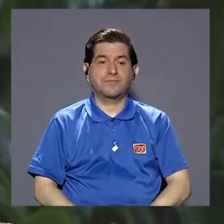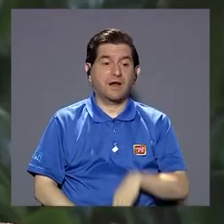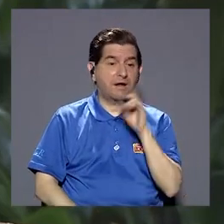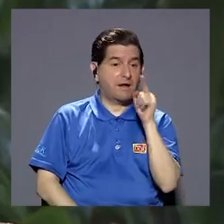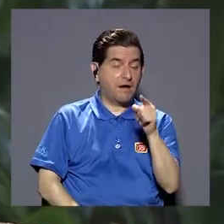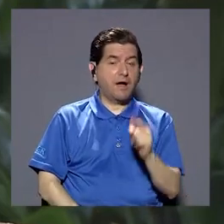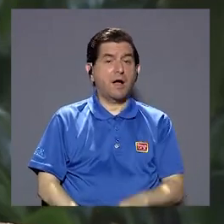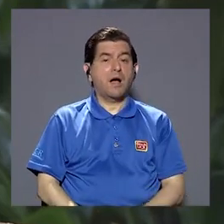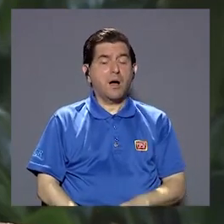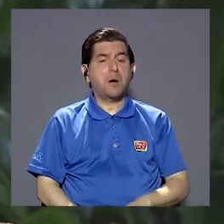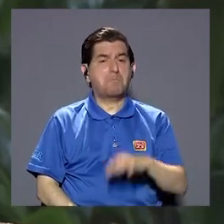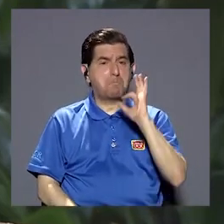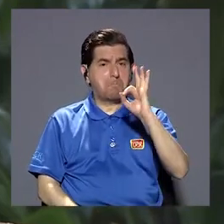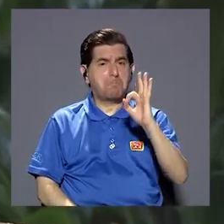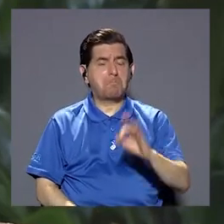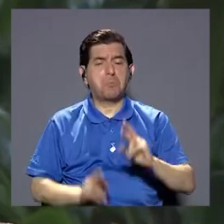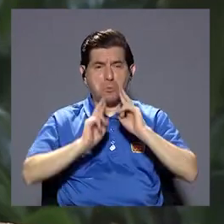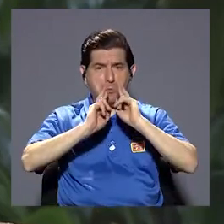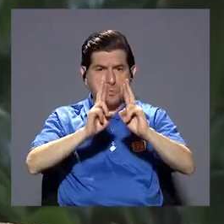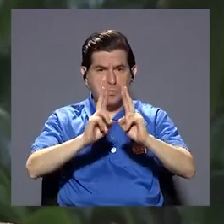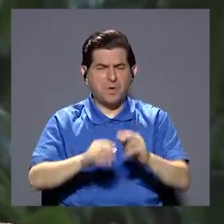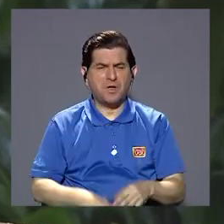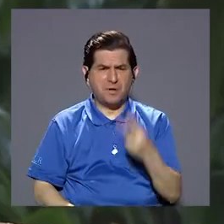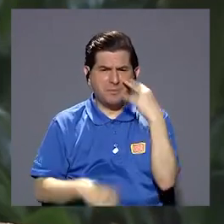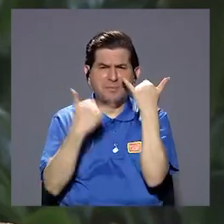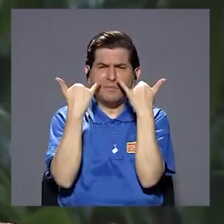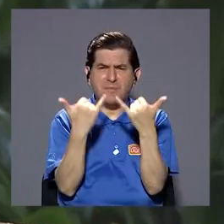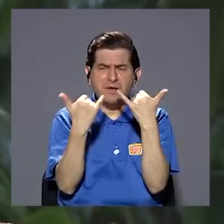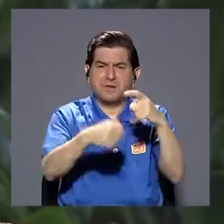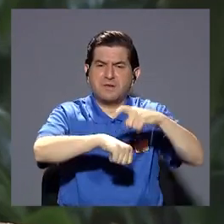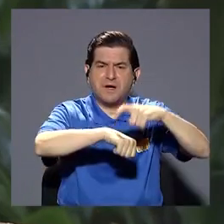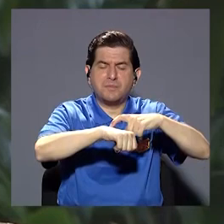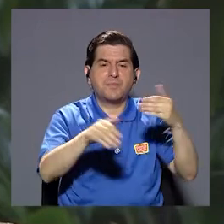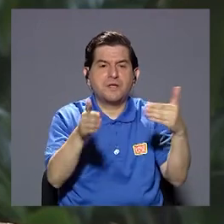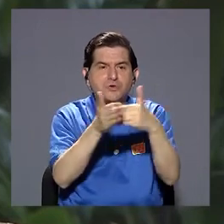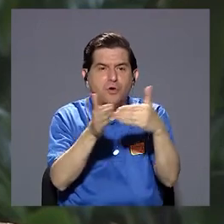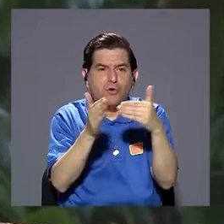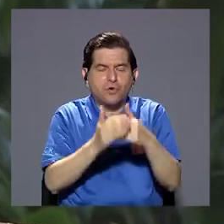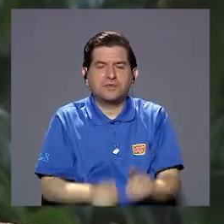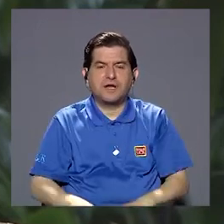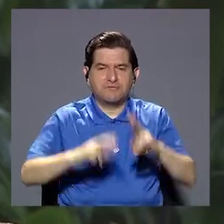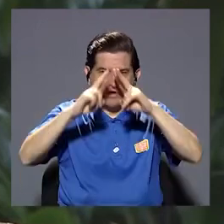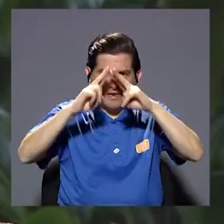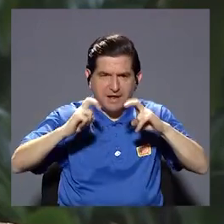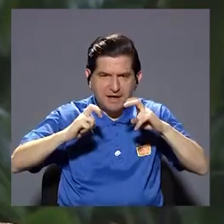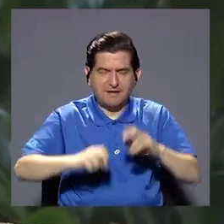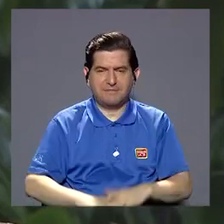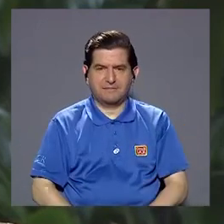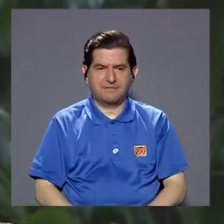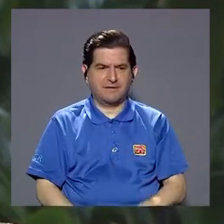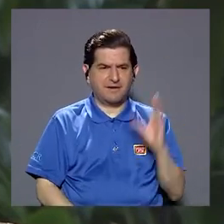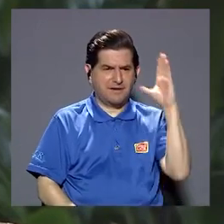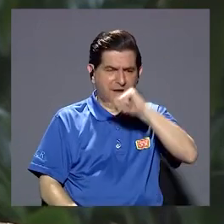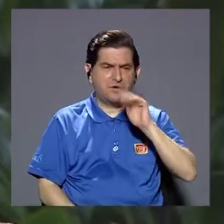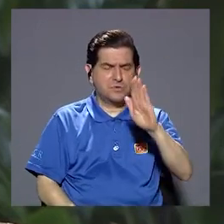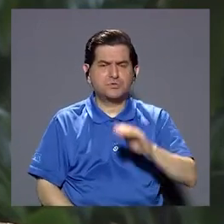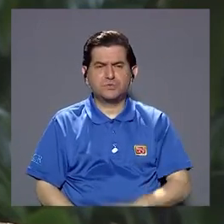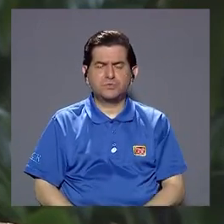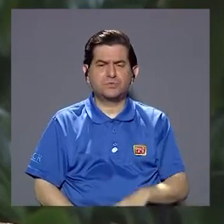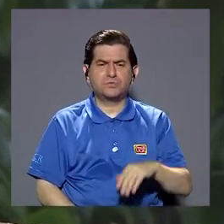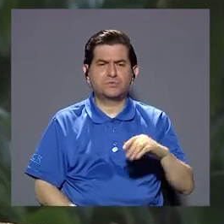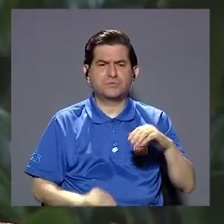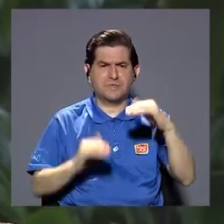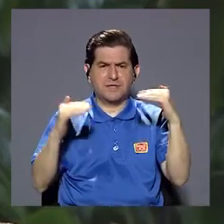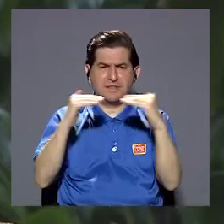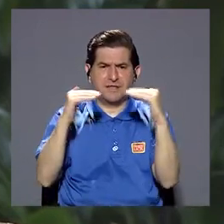periodo de dos años donde lo que hacemos es educar a las personas sobre su enfermedad y esto ha tenido bonitos resultados que